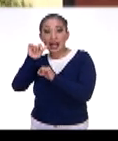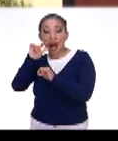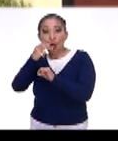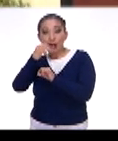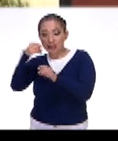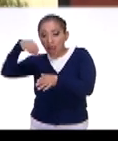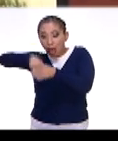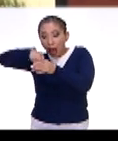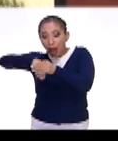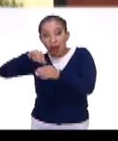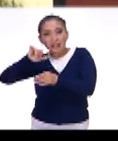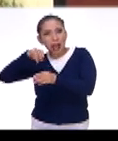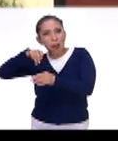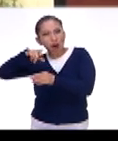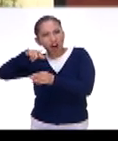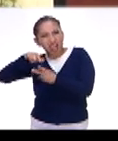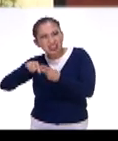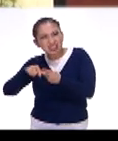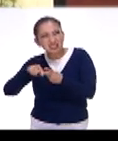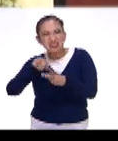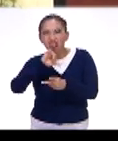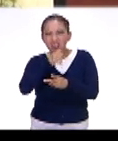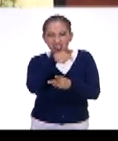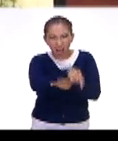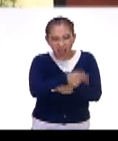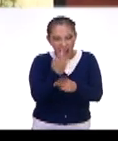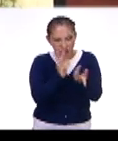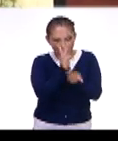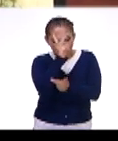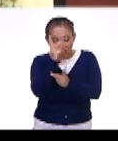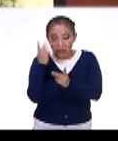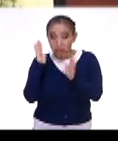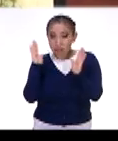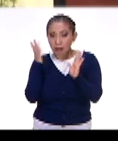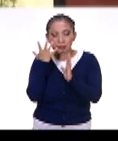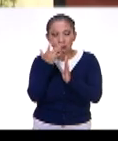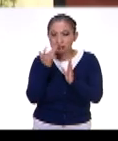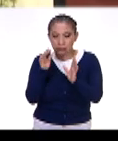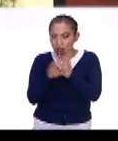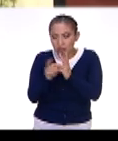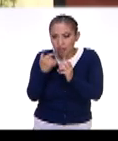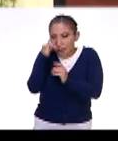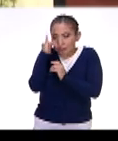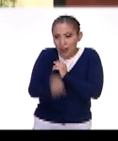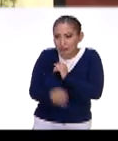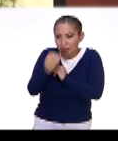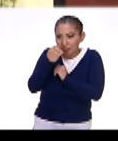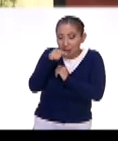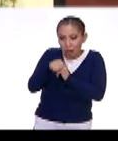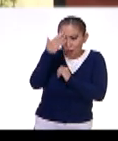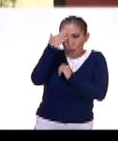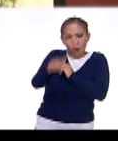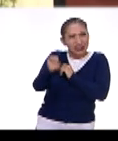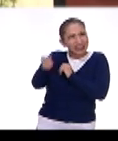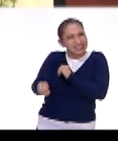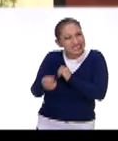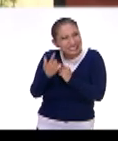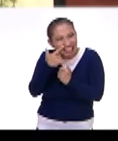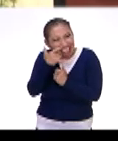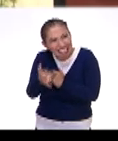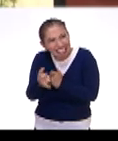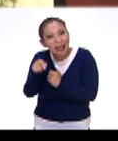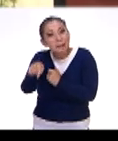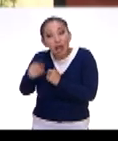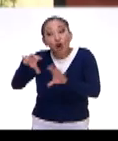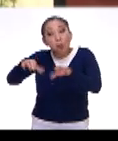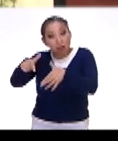relleno de escamoles y con unas plantas magníficas, cosas que no comemos y que no conocemos, pero que